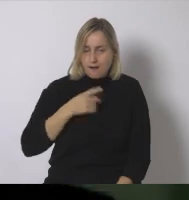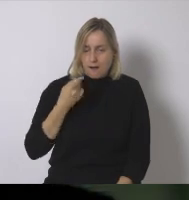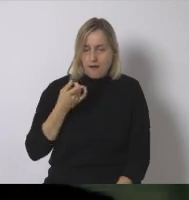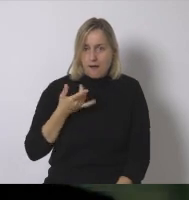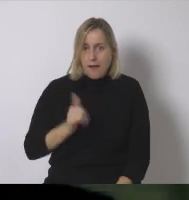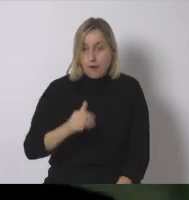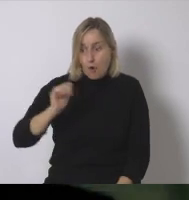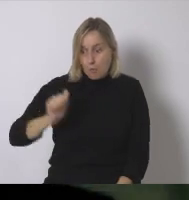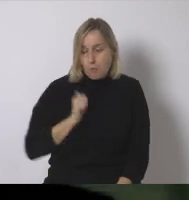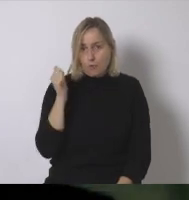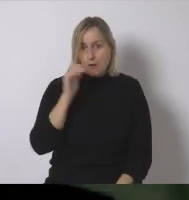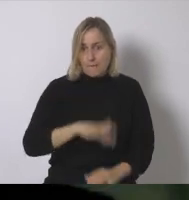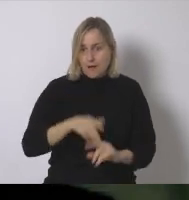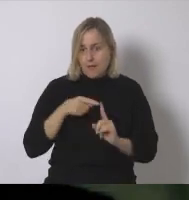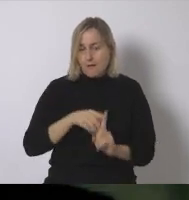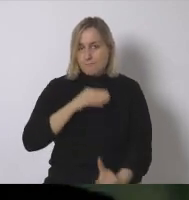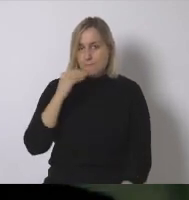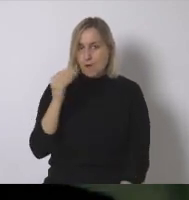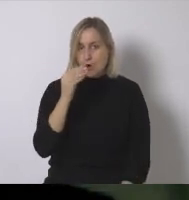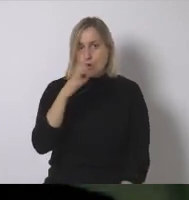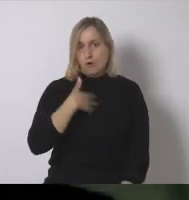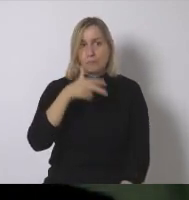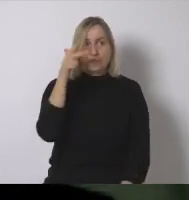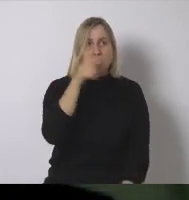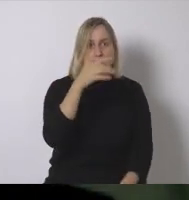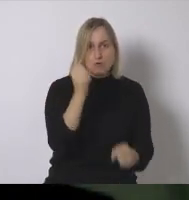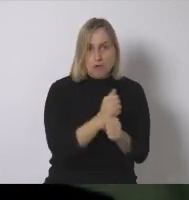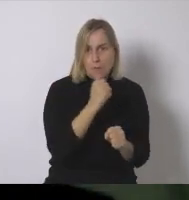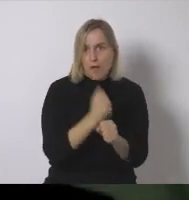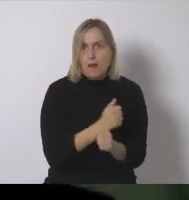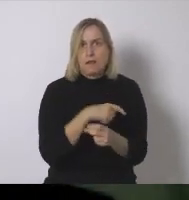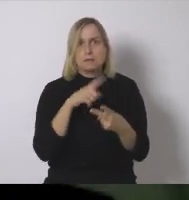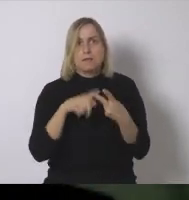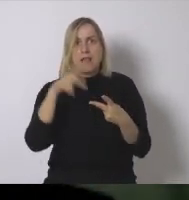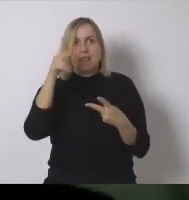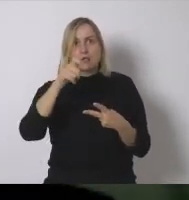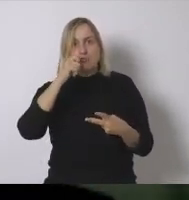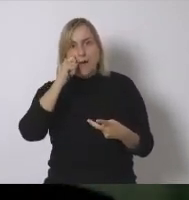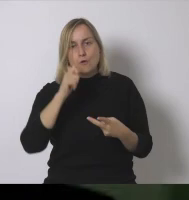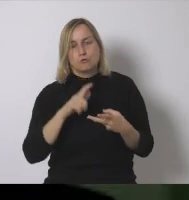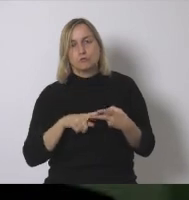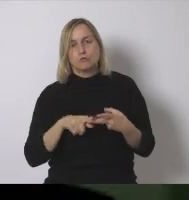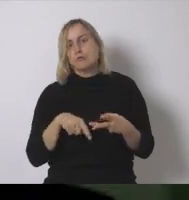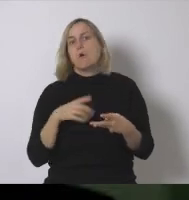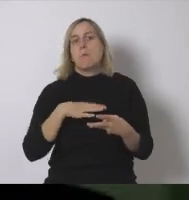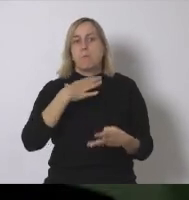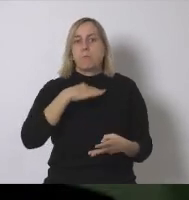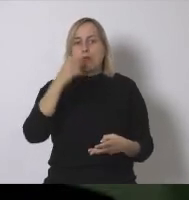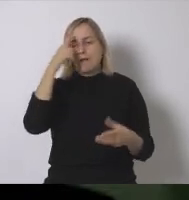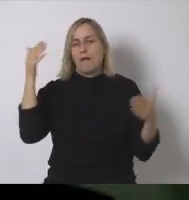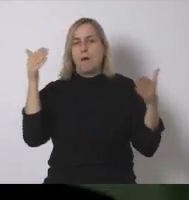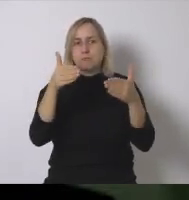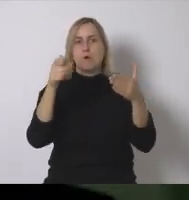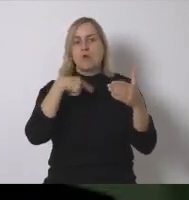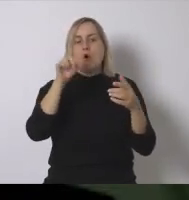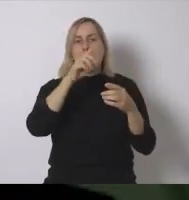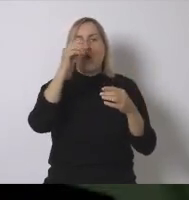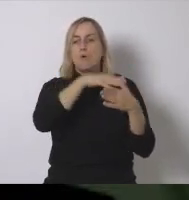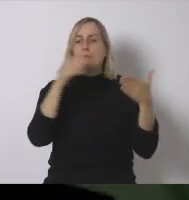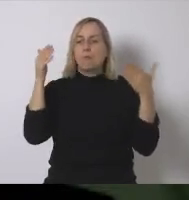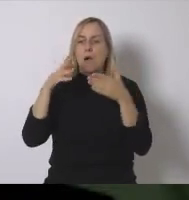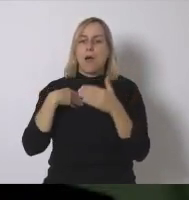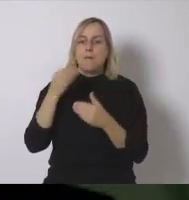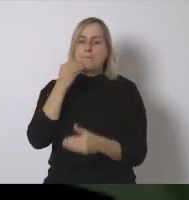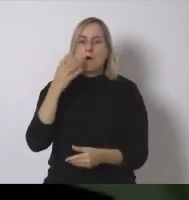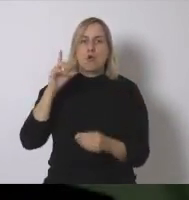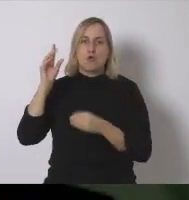ahora la oportunidad de hacerlo mejor es decir derechos laborales derechos humanos centrémonos en